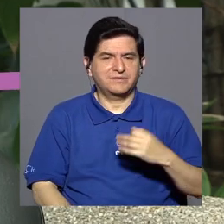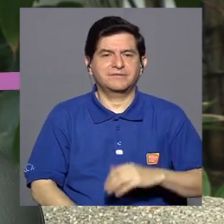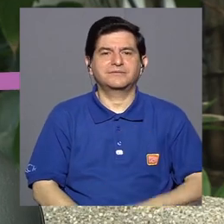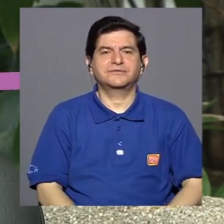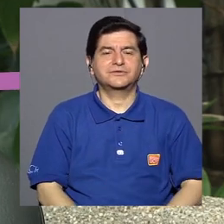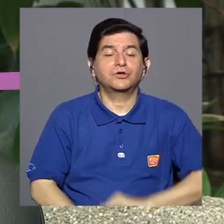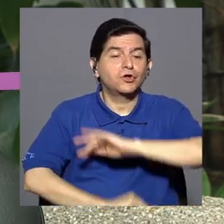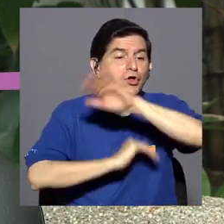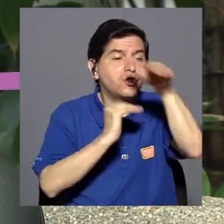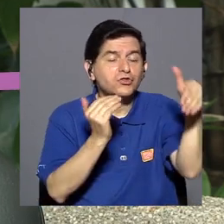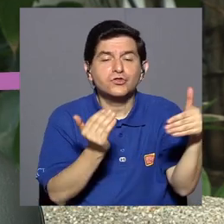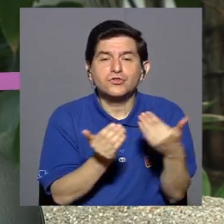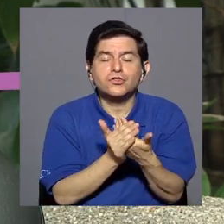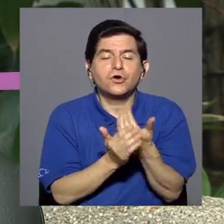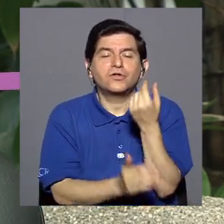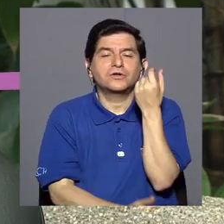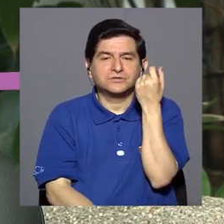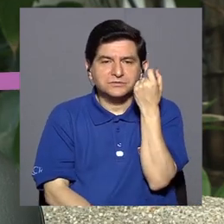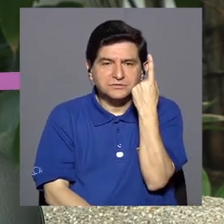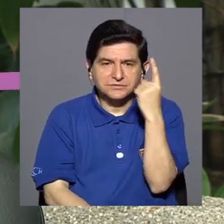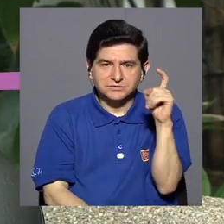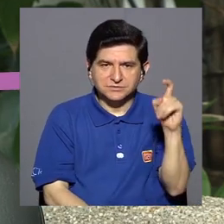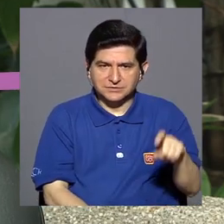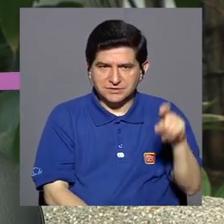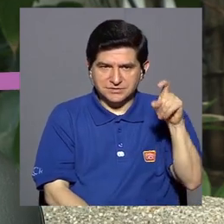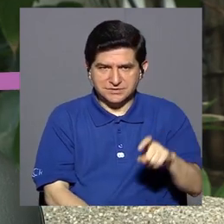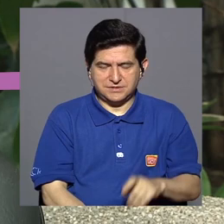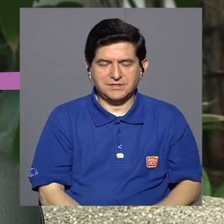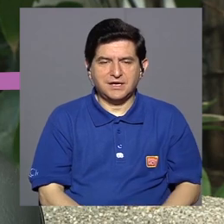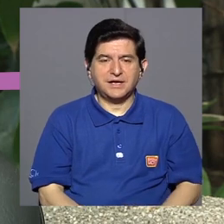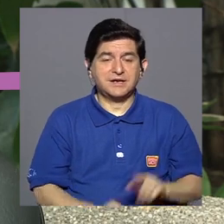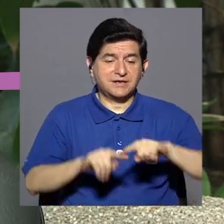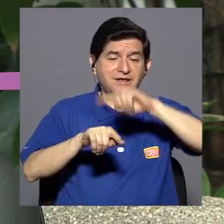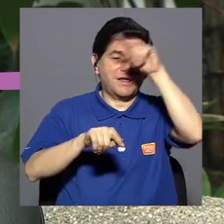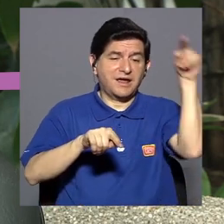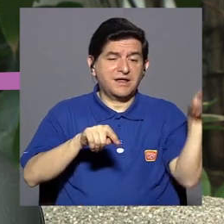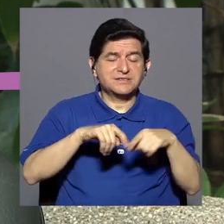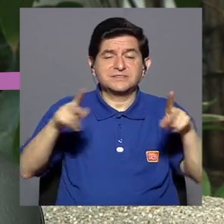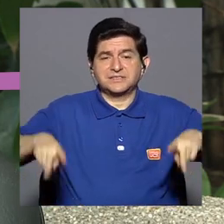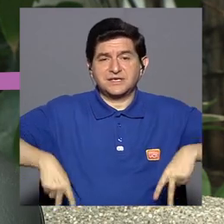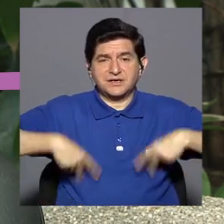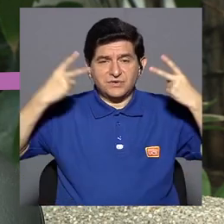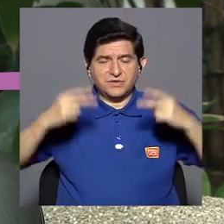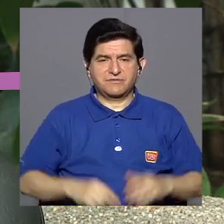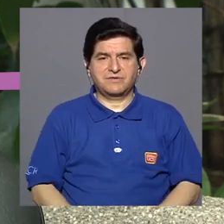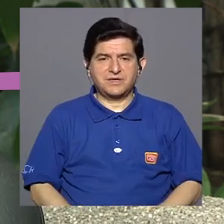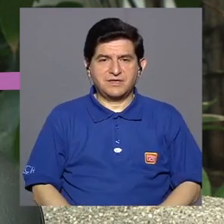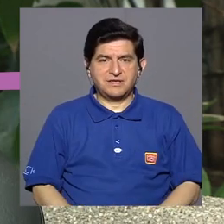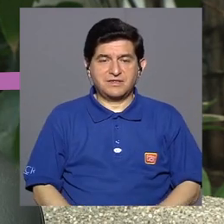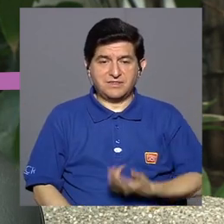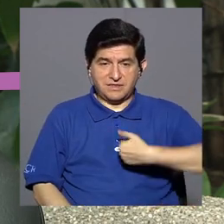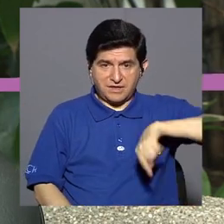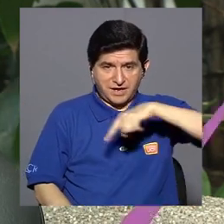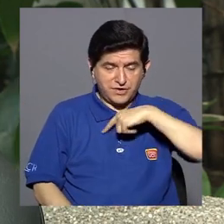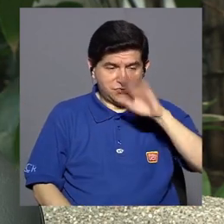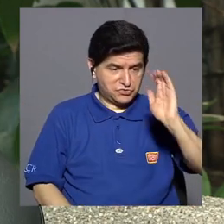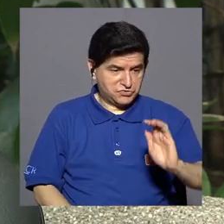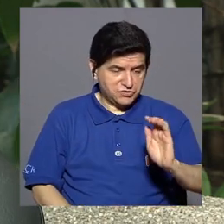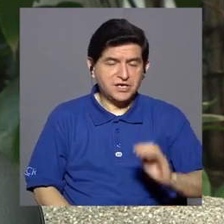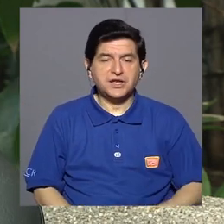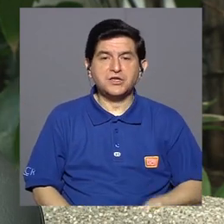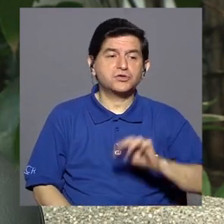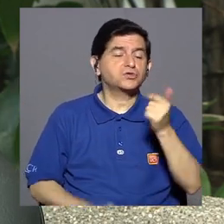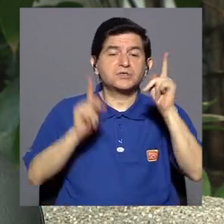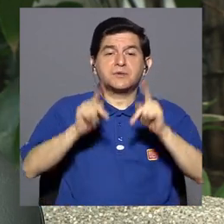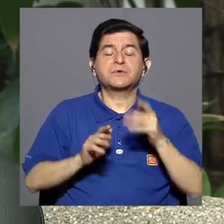que todos debemos entender que tenemos un ciclo de vida. Nosotros nos cuidan cuando estamos pequeños